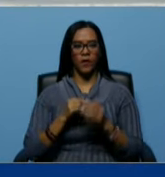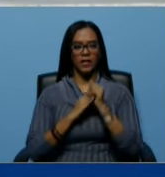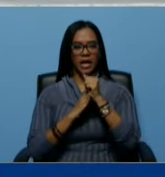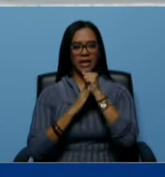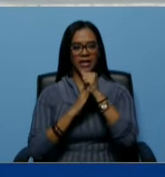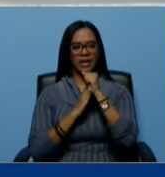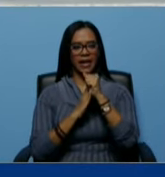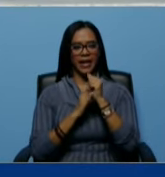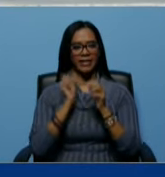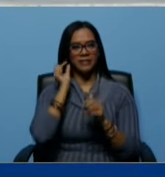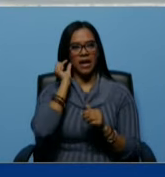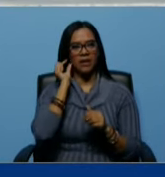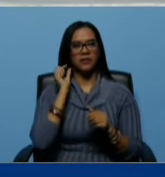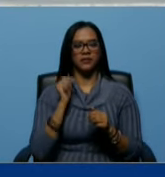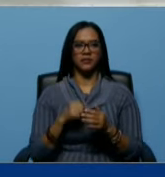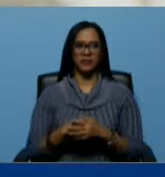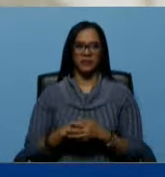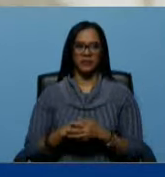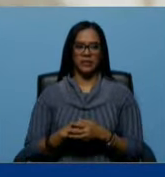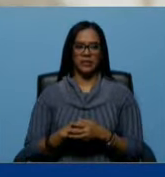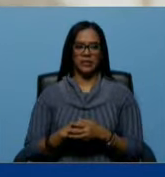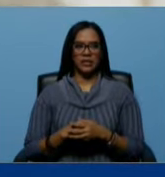Carmen Teresa